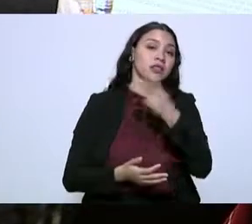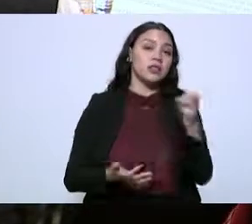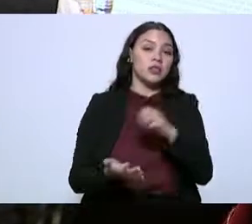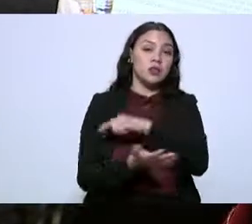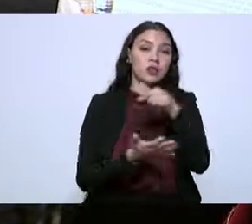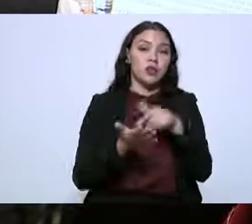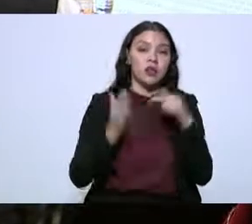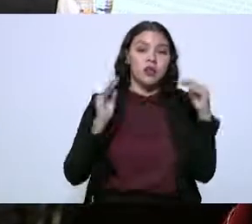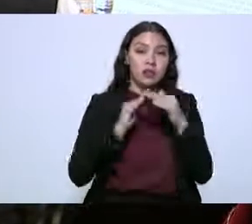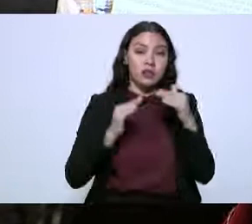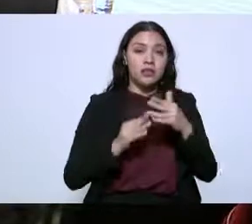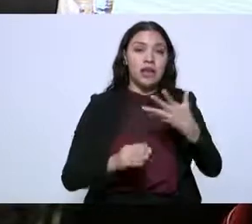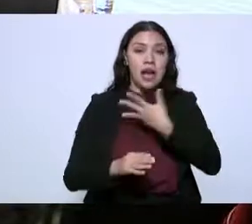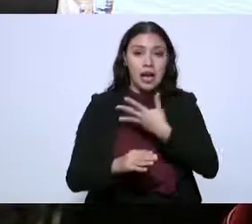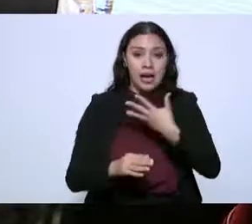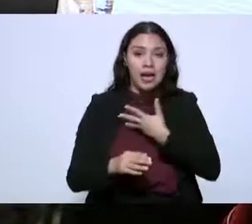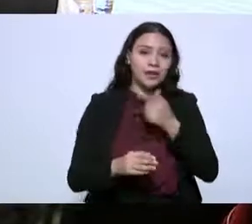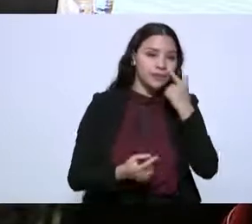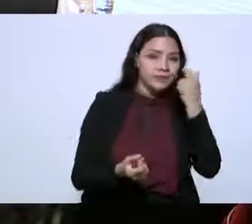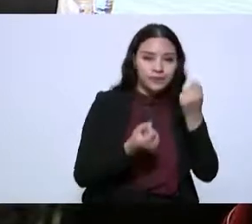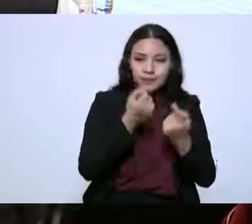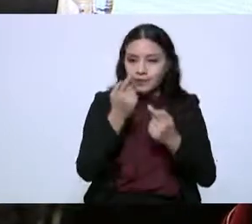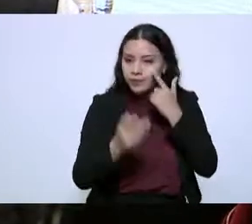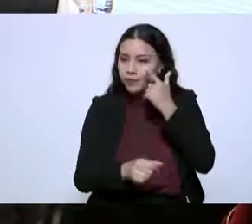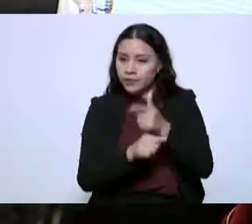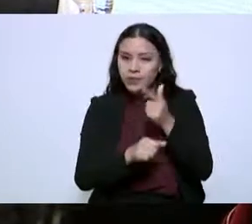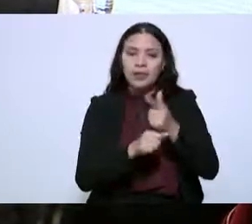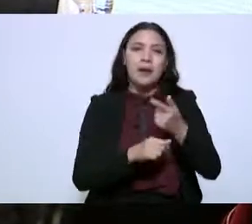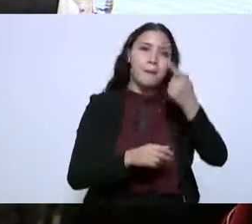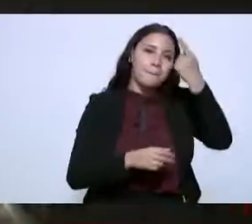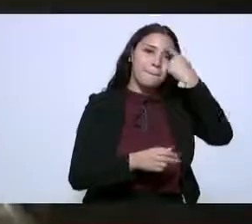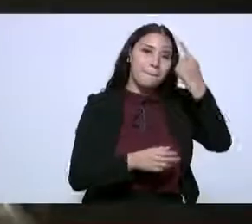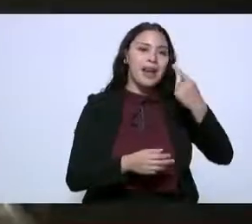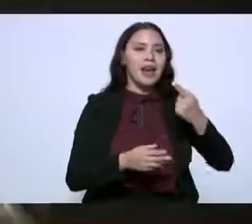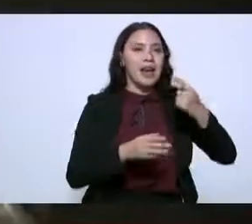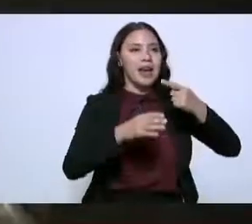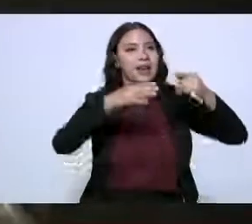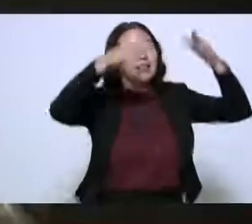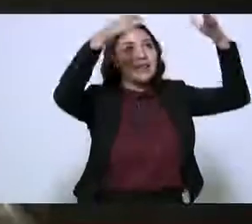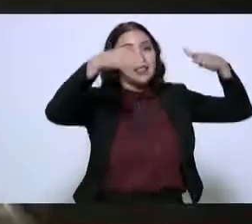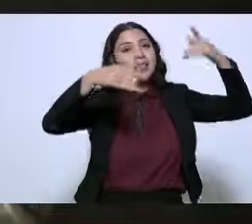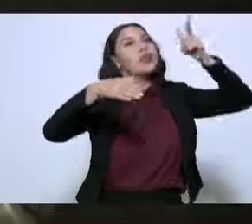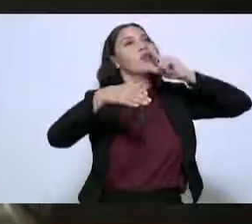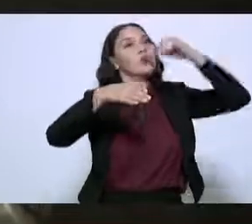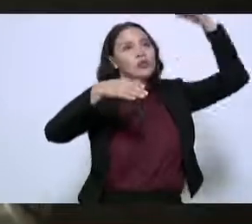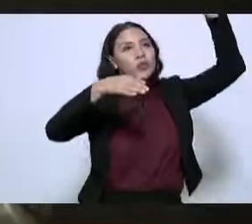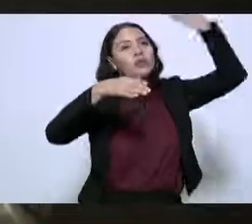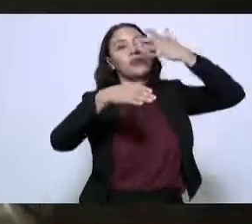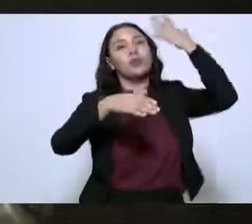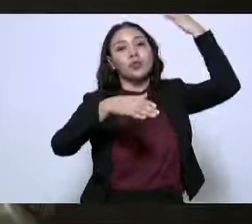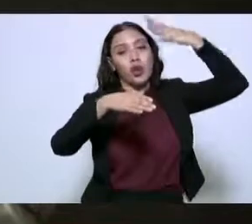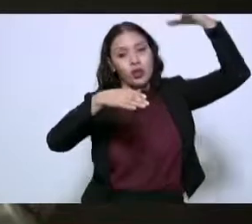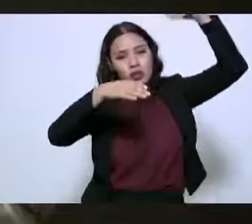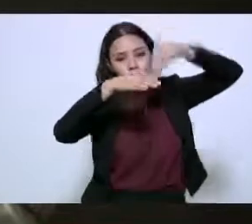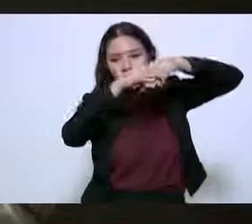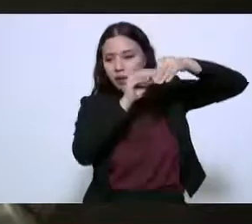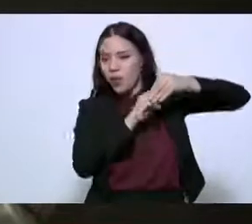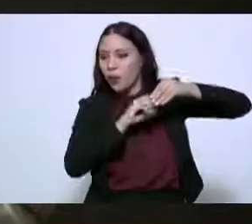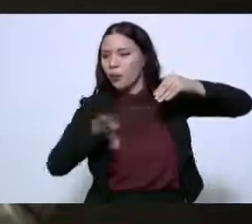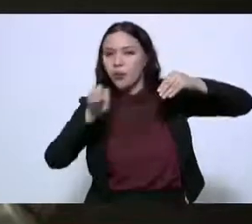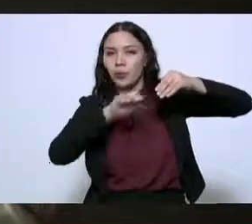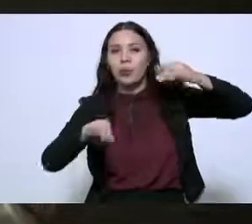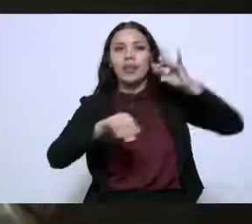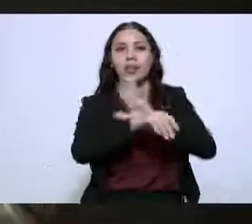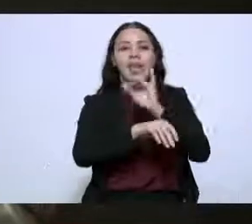que para apoyo de generación distribuida en paneles de bombeo de agua se pueden beneficiar en los 43 municipios en los